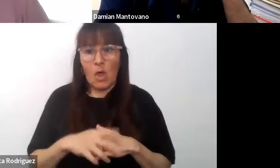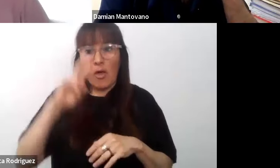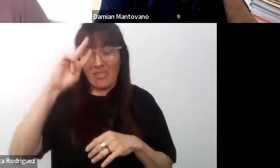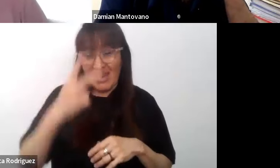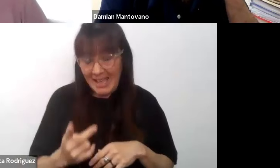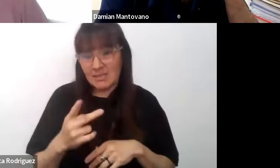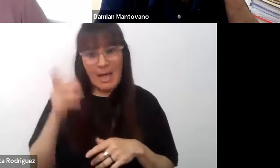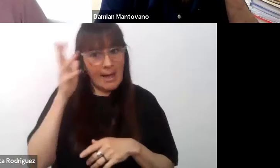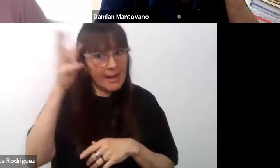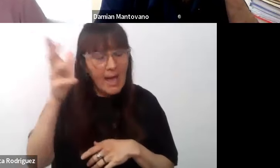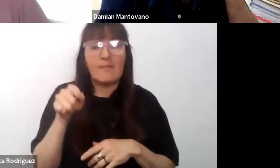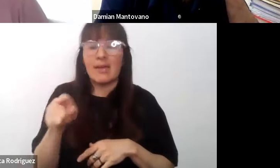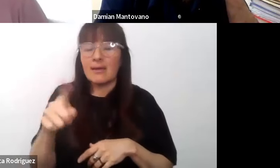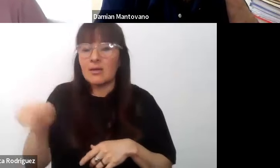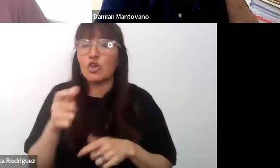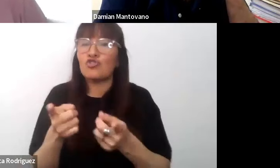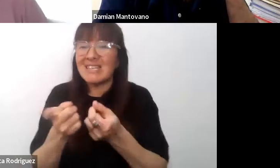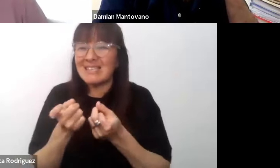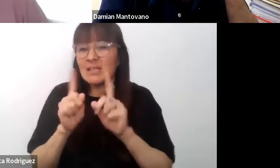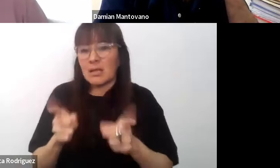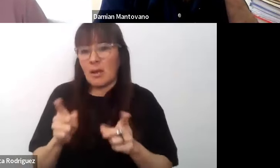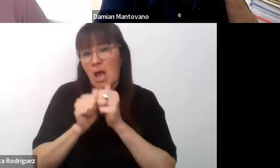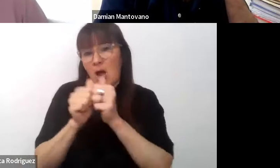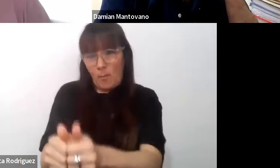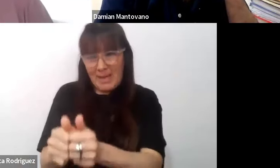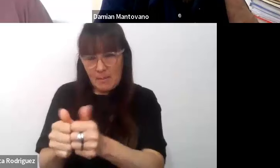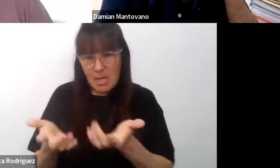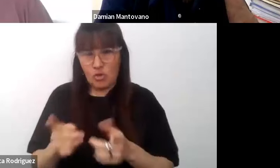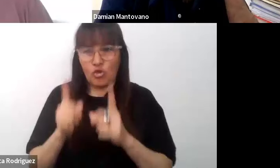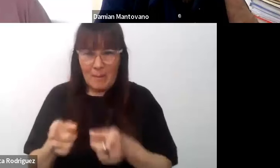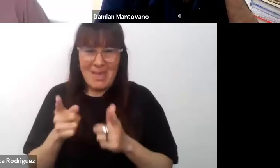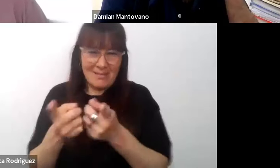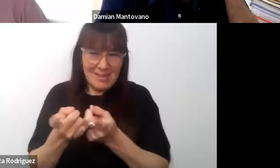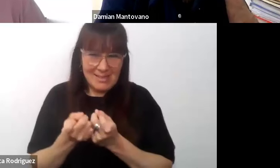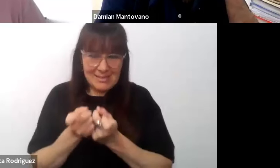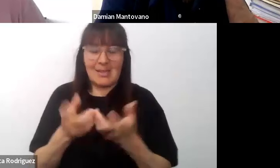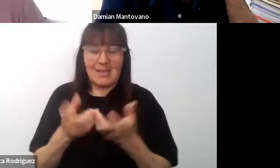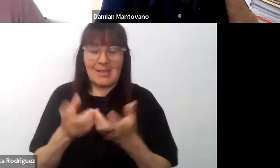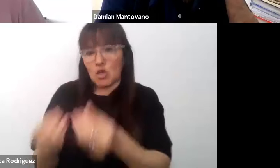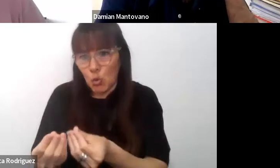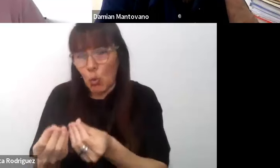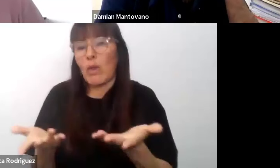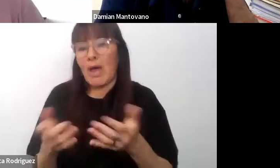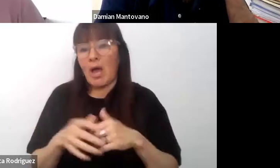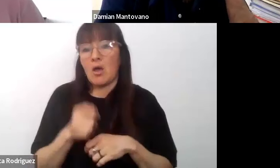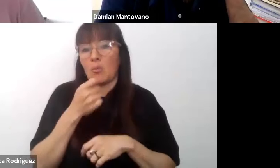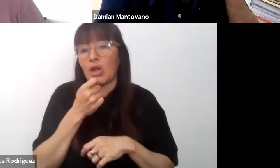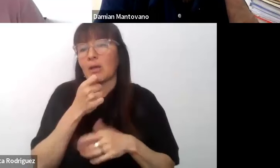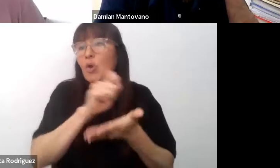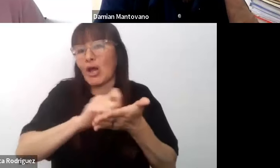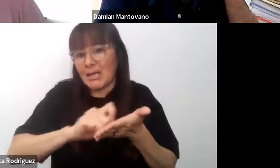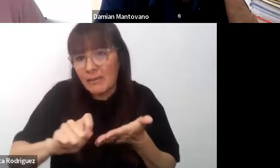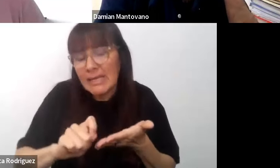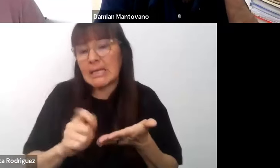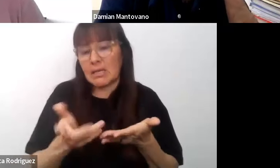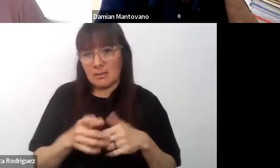grave, a veces necesitan un acompañamiento de una persona que va a ayudarlos, por ejemplo a un dispráxico a escribir y